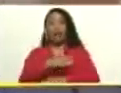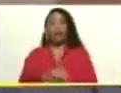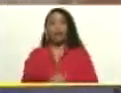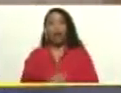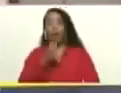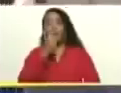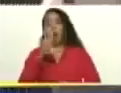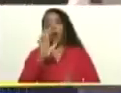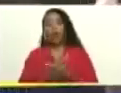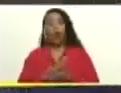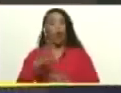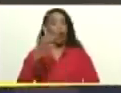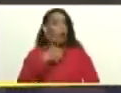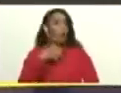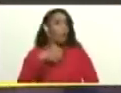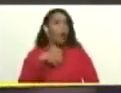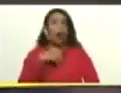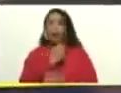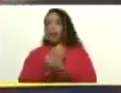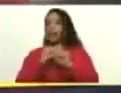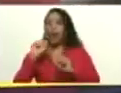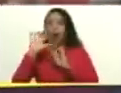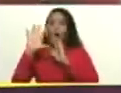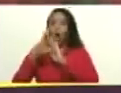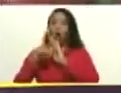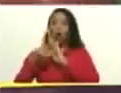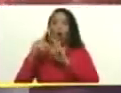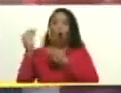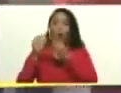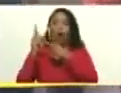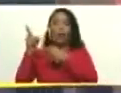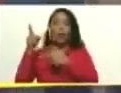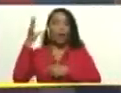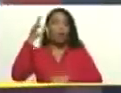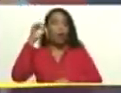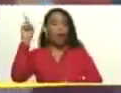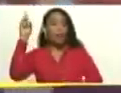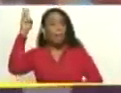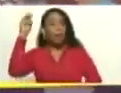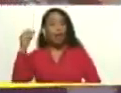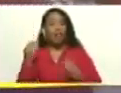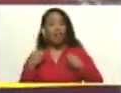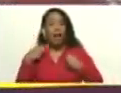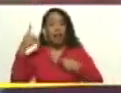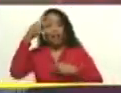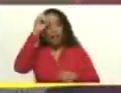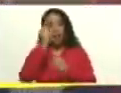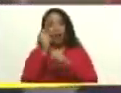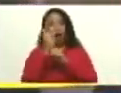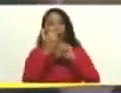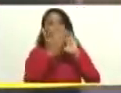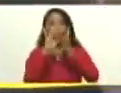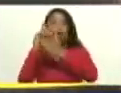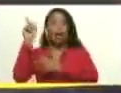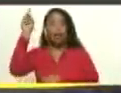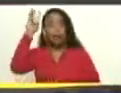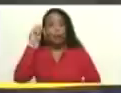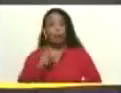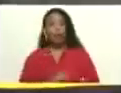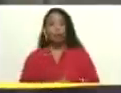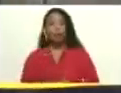no puede ser un robo como ese. Pero ella es de Petare. Hace trabajo comunitario en Petare, Pepe.